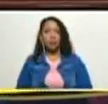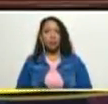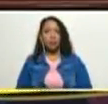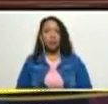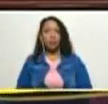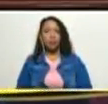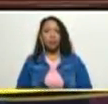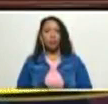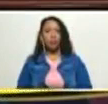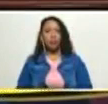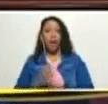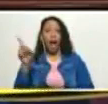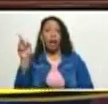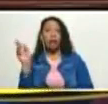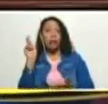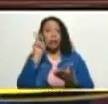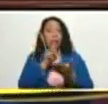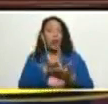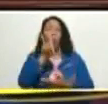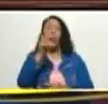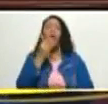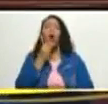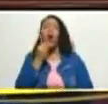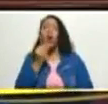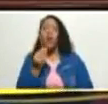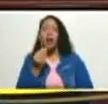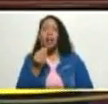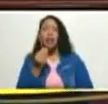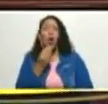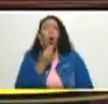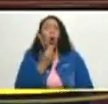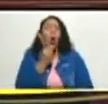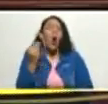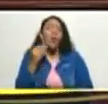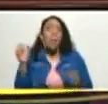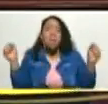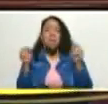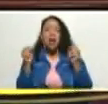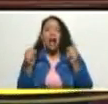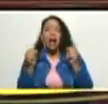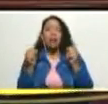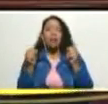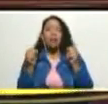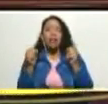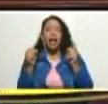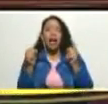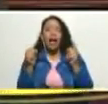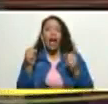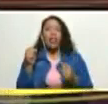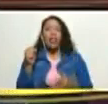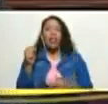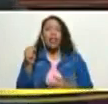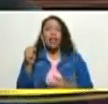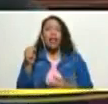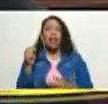allí llegó un joven jovencito de Mérida llamado Tarek el Aysami Jojoto